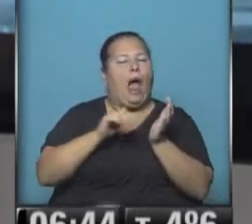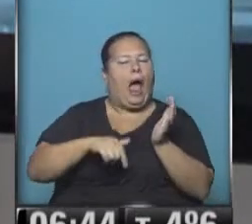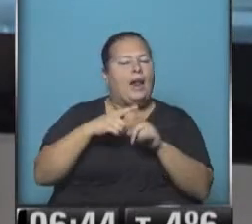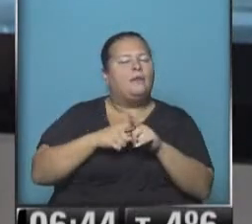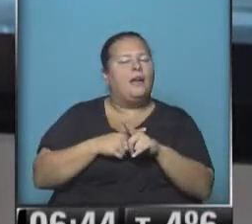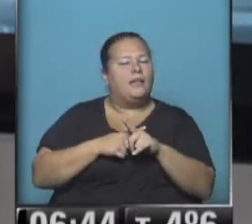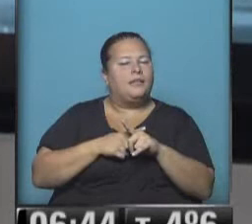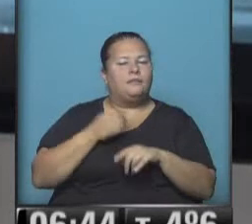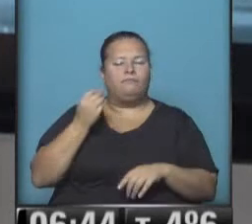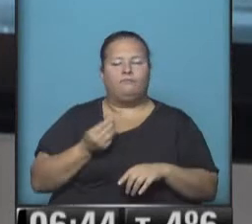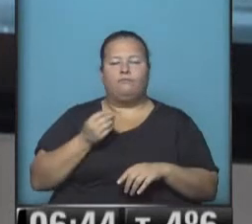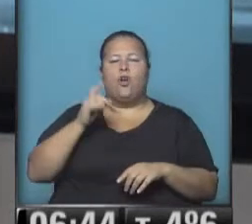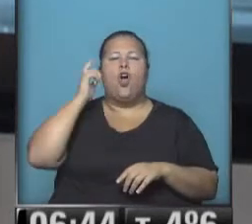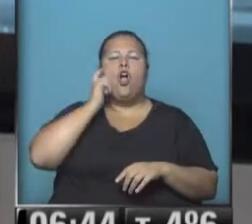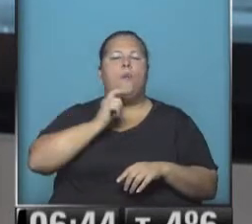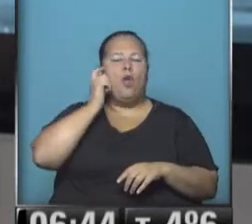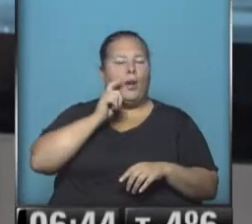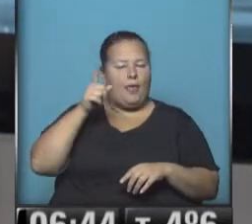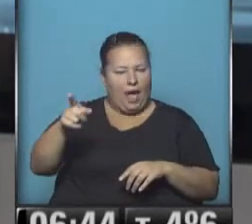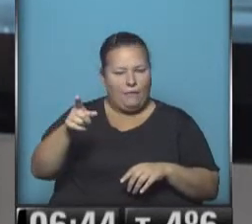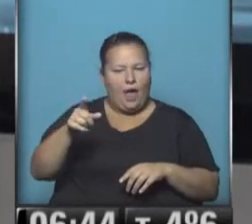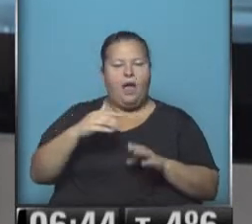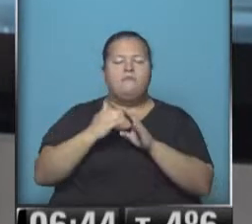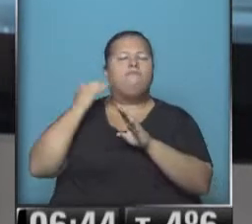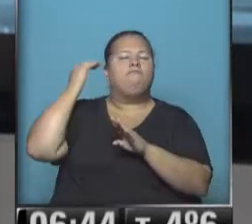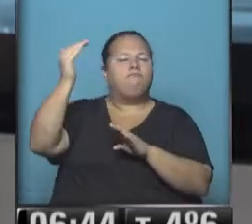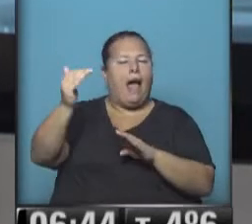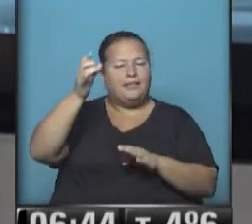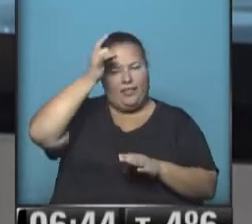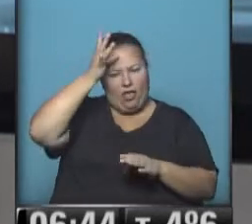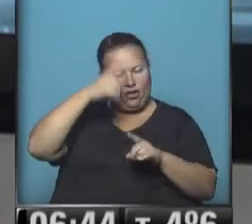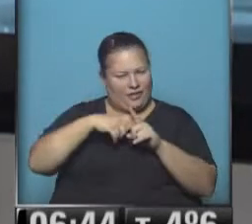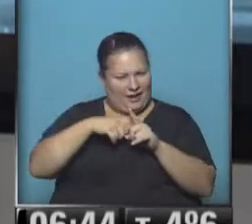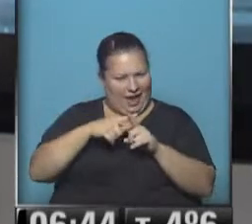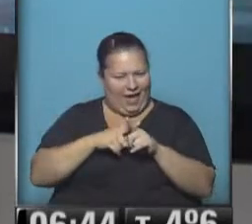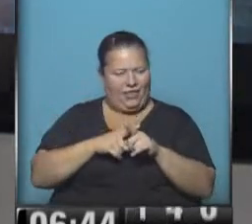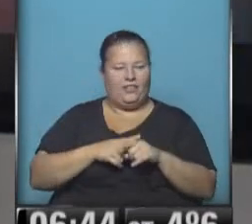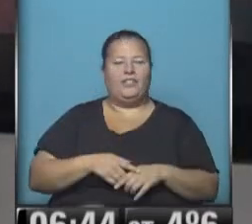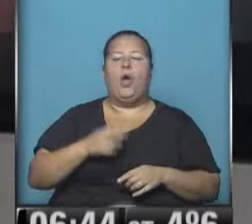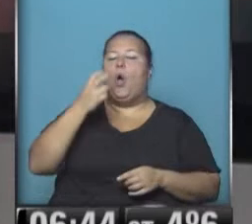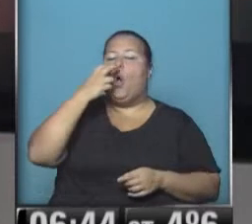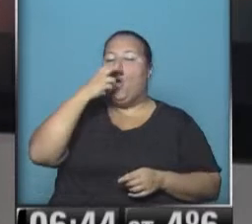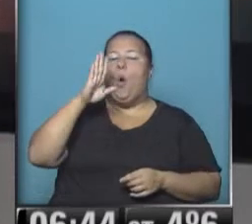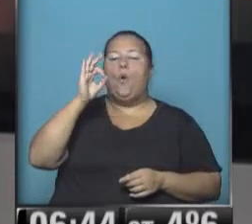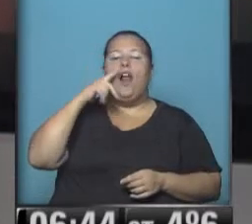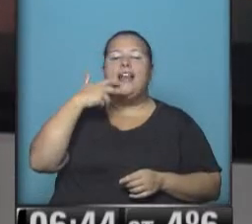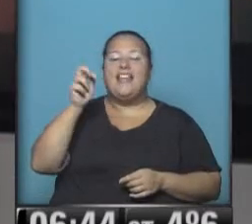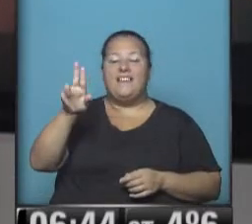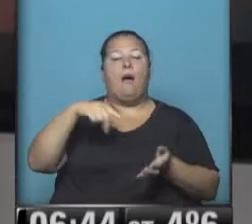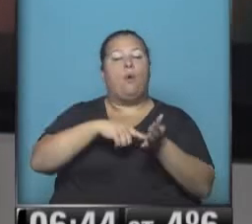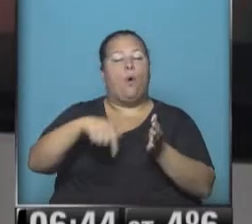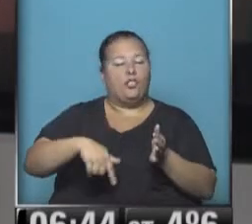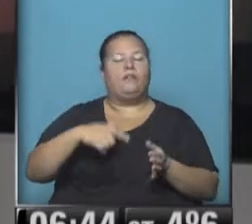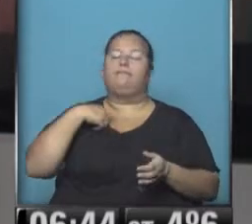hora es la de Comodoro Rivadavia, superando los 12 grados. En Bolívar, provincia de Buenos Aires,